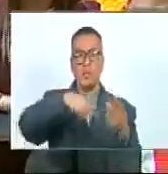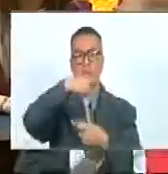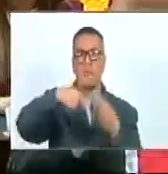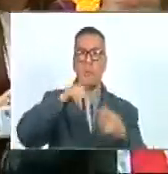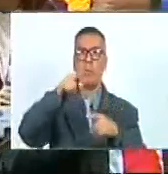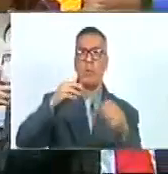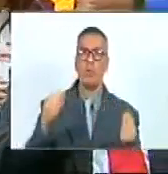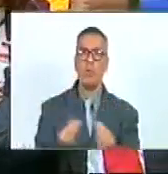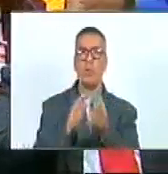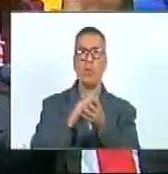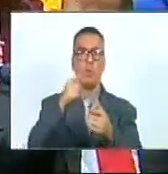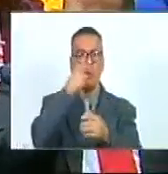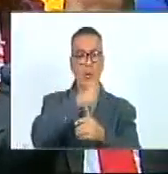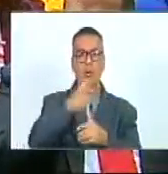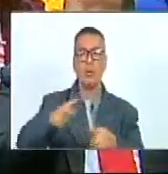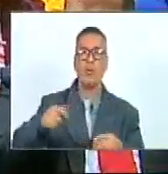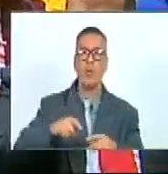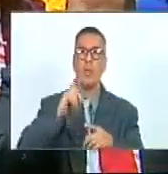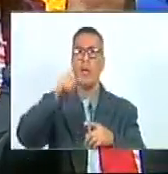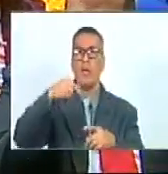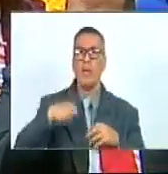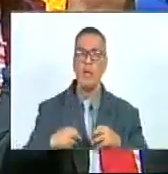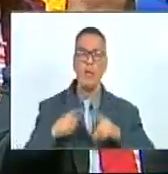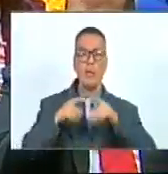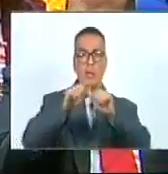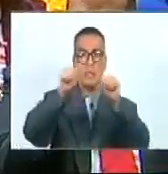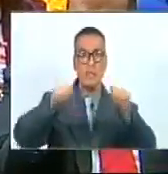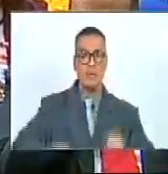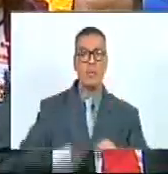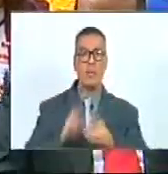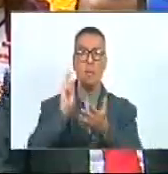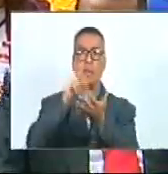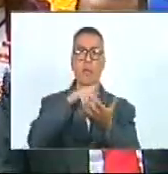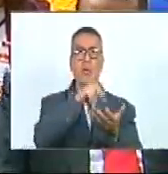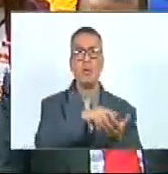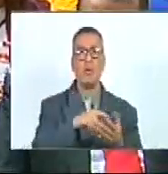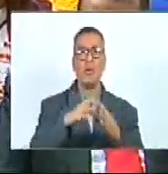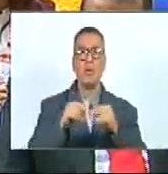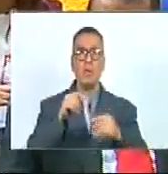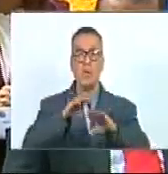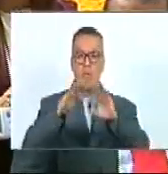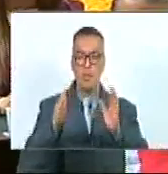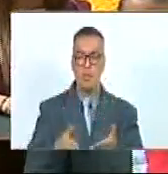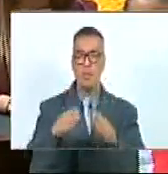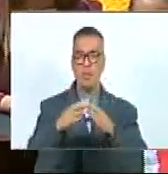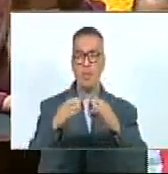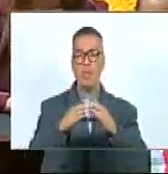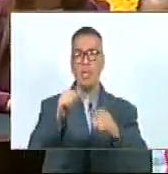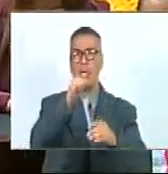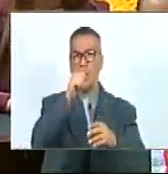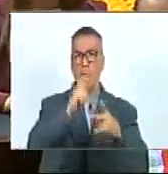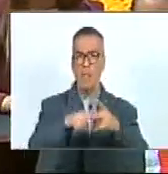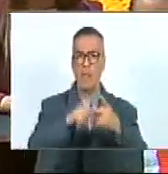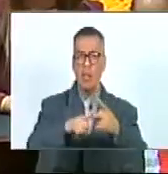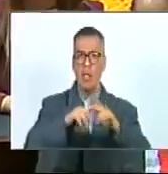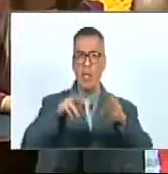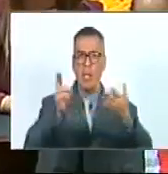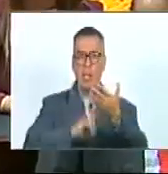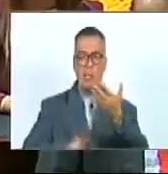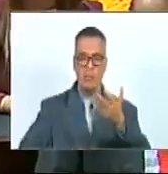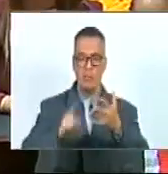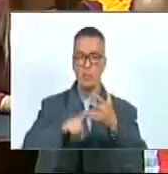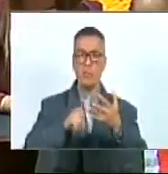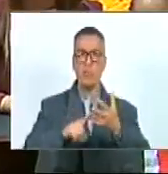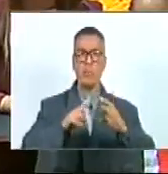de la mano del poder popular porque en este sistema han participado las mesas técnicas de agua las mesas técnicas de electricidad